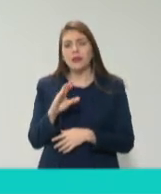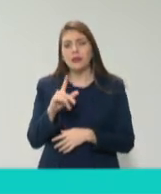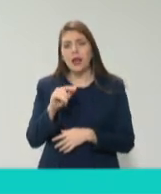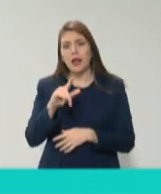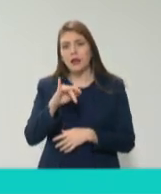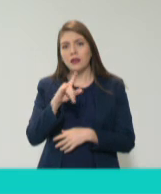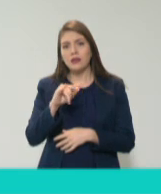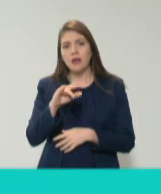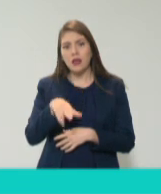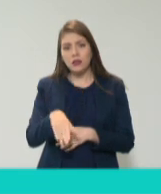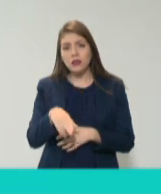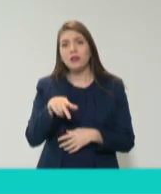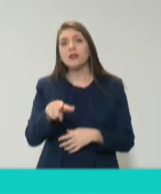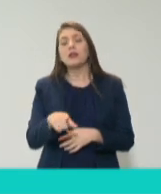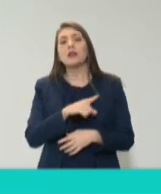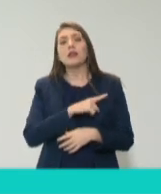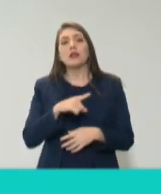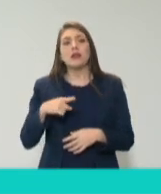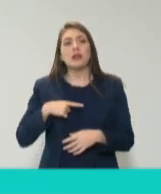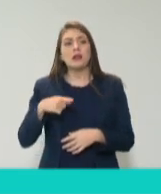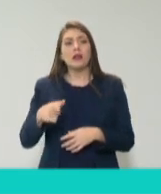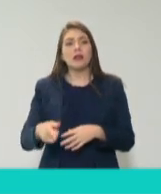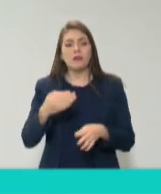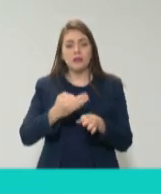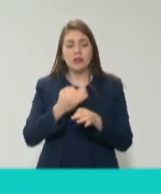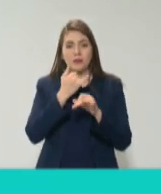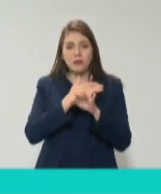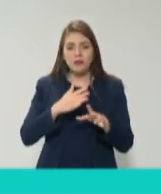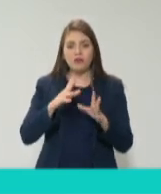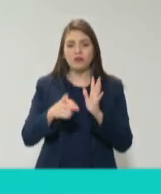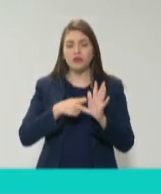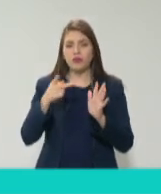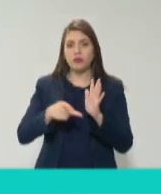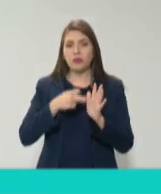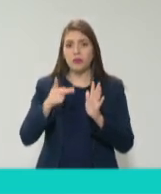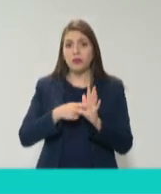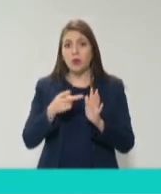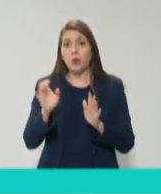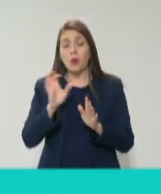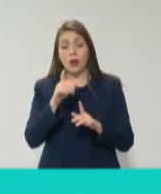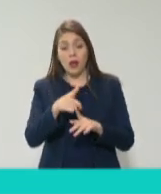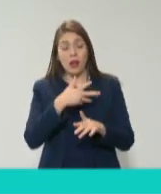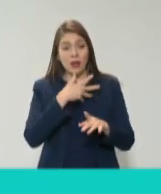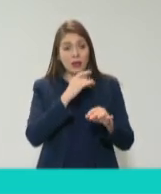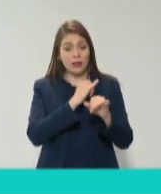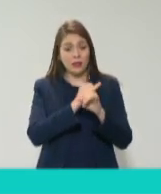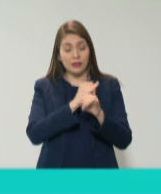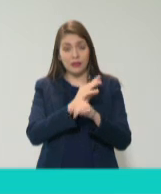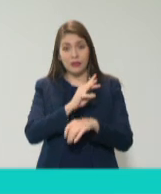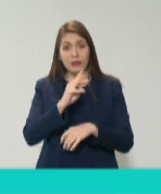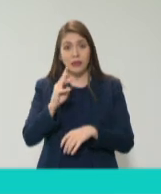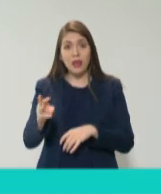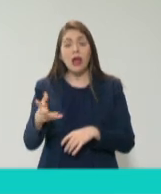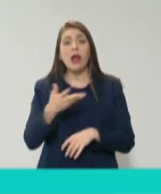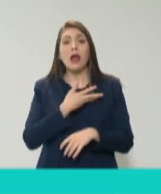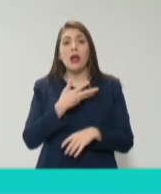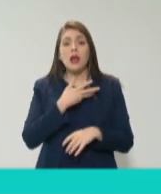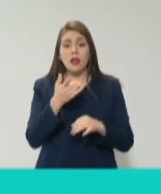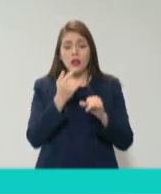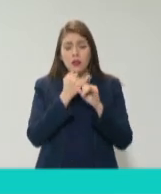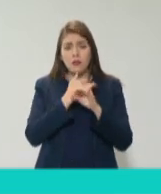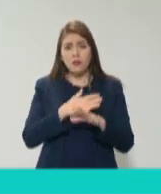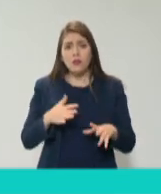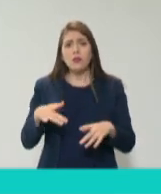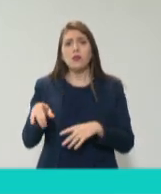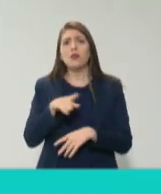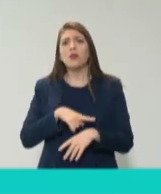públicos a través de esta plataforma, y en donde cuando la tengamos en la plataforma tendremos una cuestión de una minería de datos que podremos